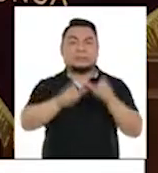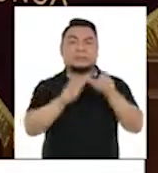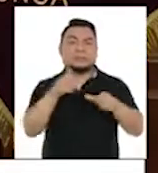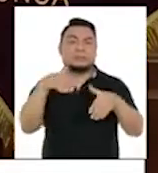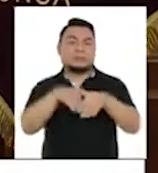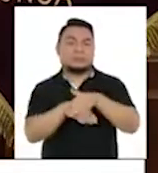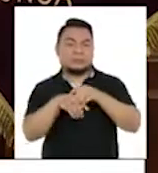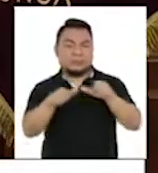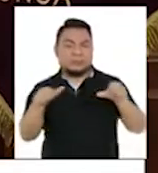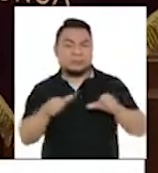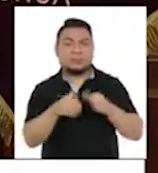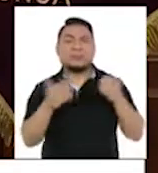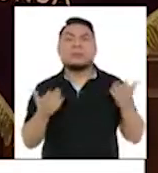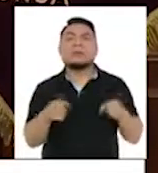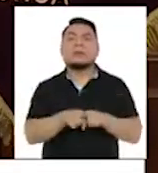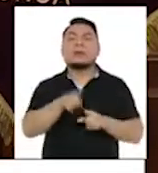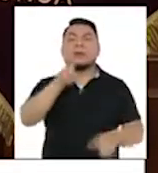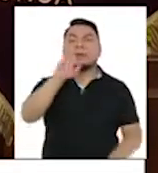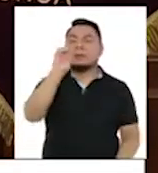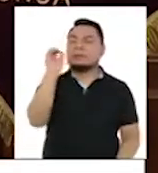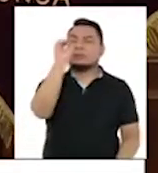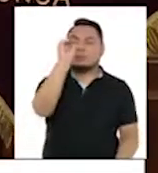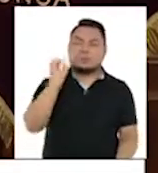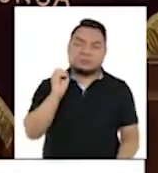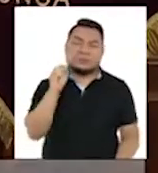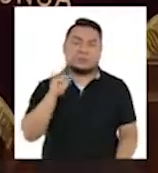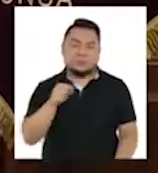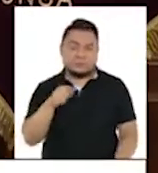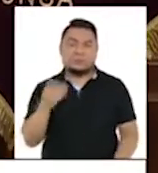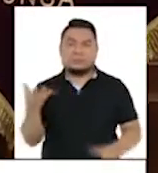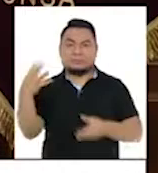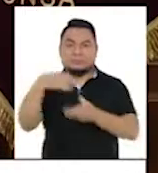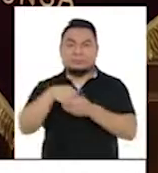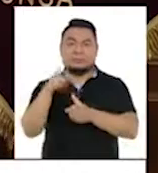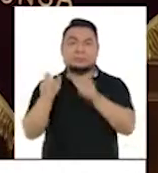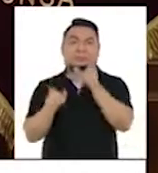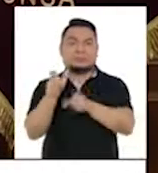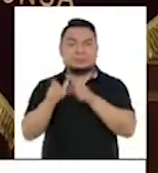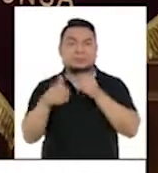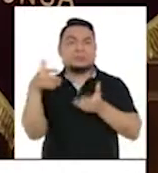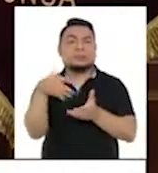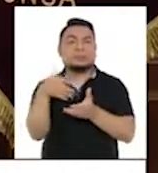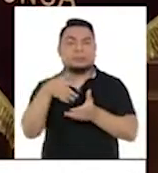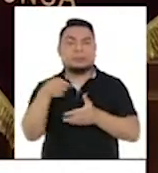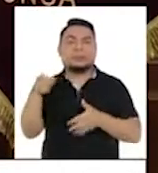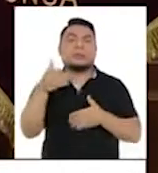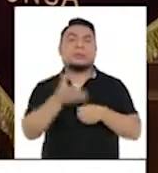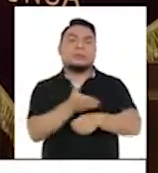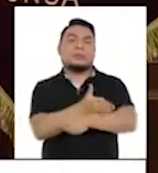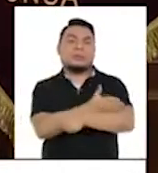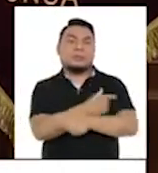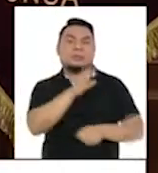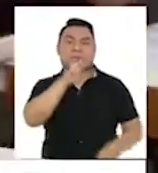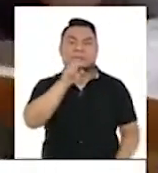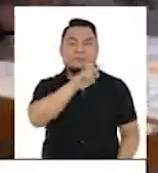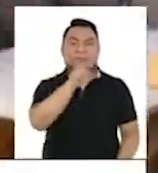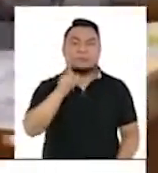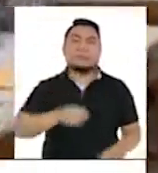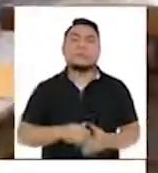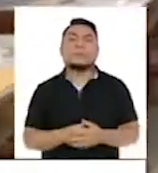supernumerarias equivalentes al 10% del número de vacantes del proceso ordinario 2021.